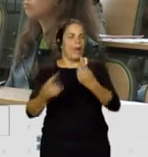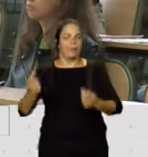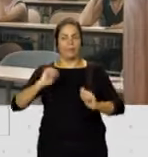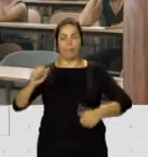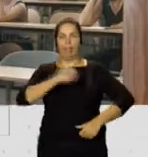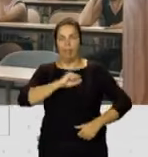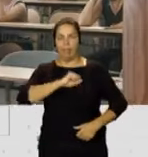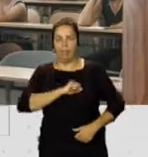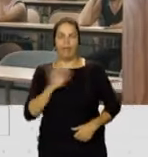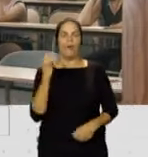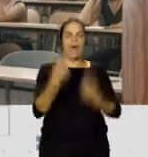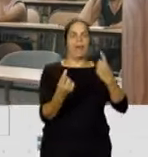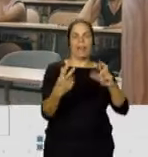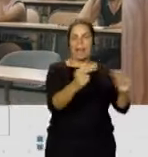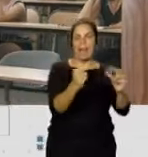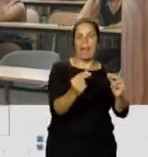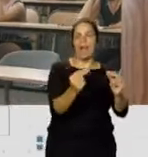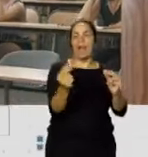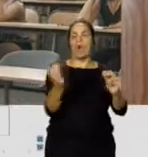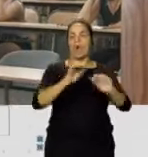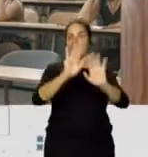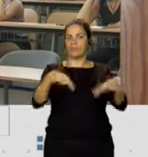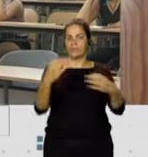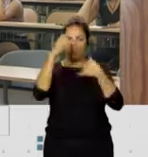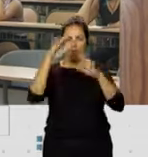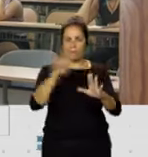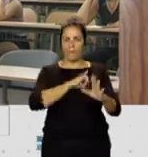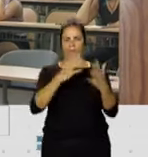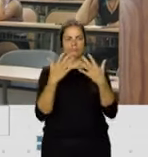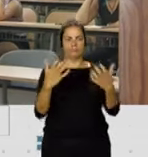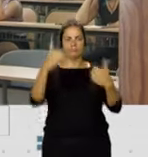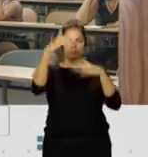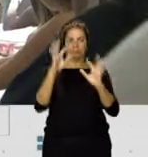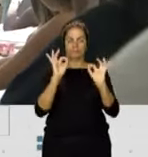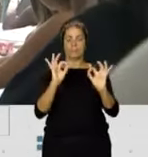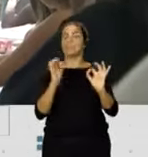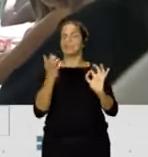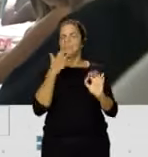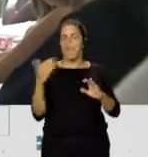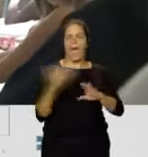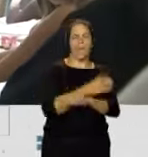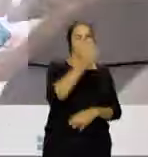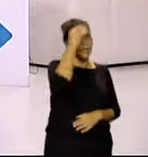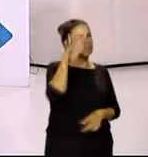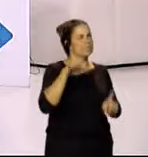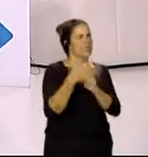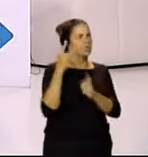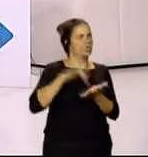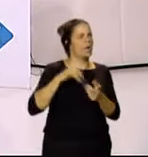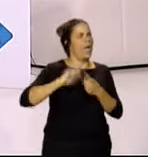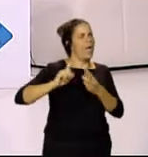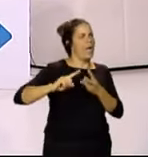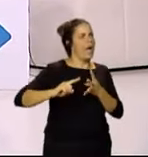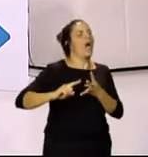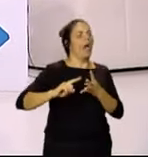alguien va a estar hablando, o al final van a estar todos atentos a mí. Entonces, si te anticipas un poco a esa situación, estás mucho más en